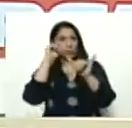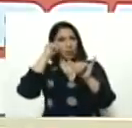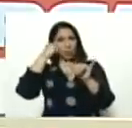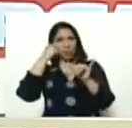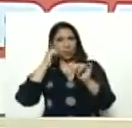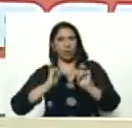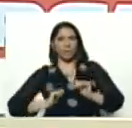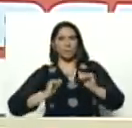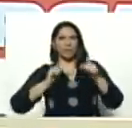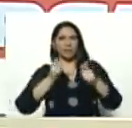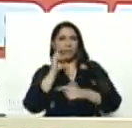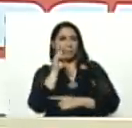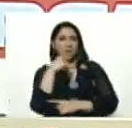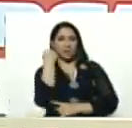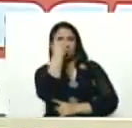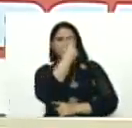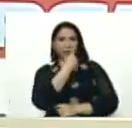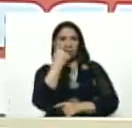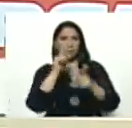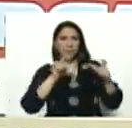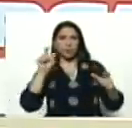comenzar a verle la cara a la gente,